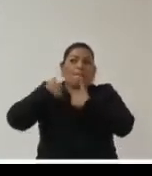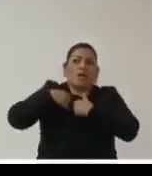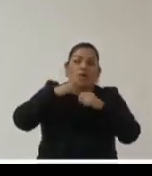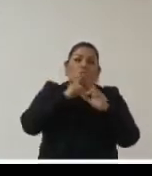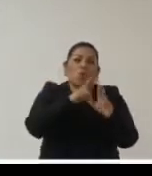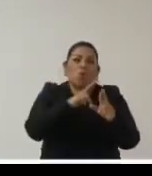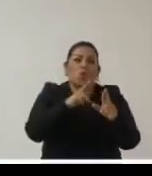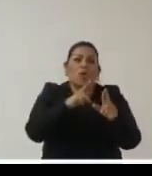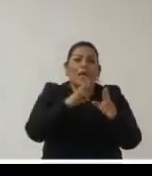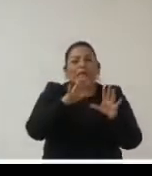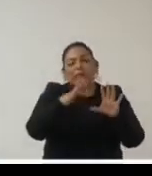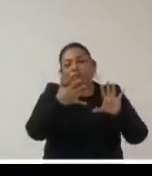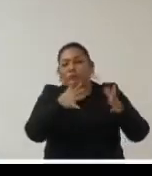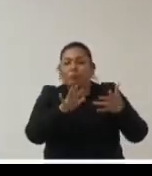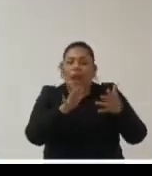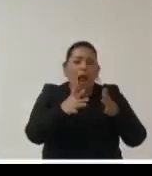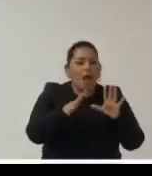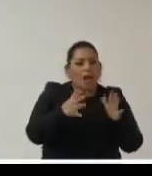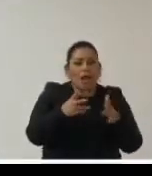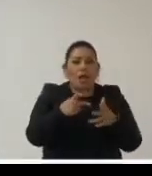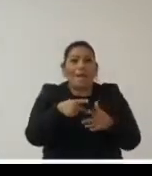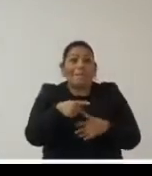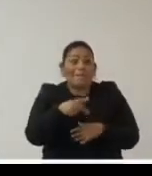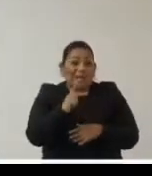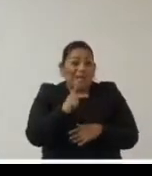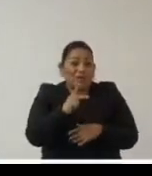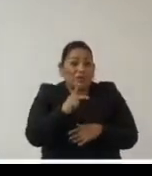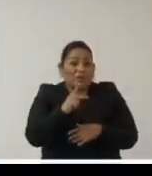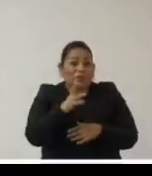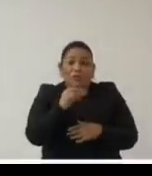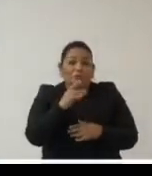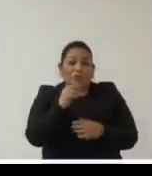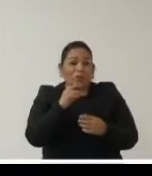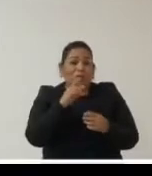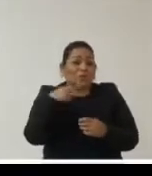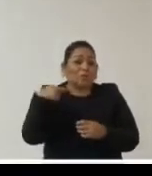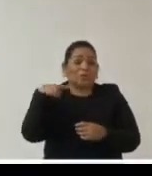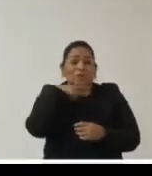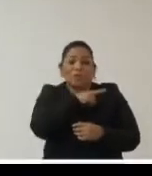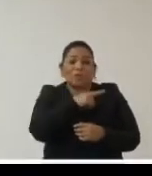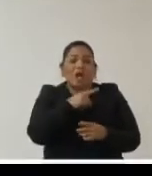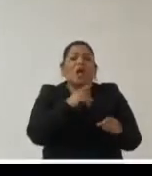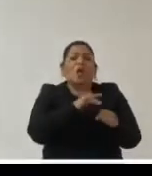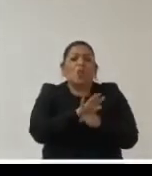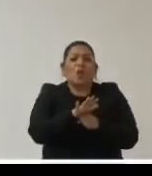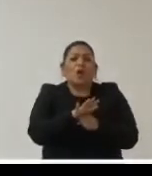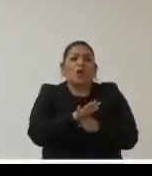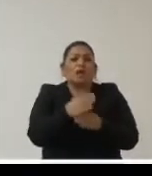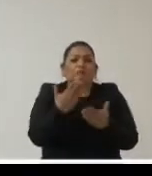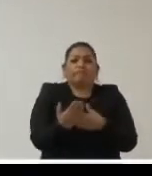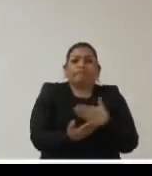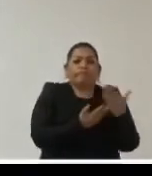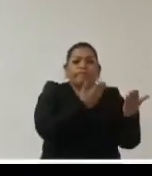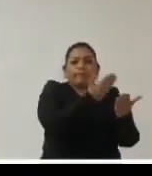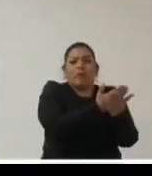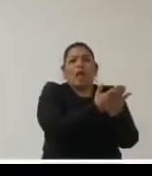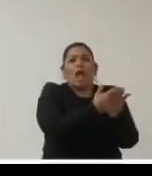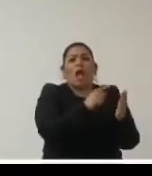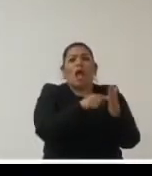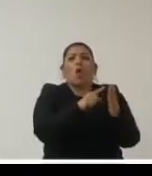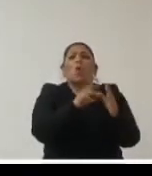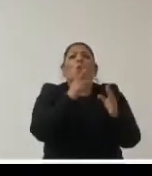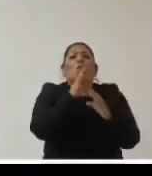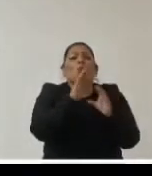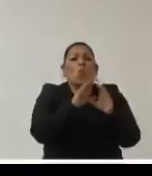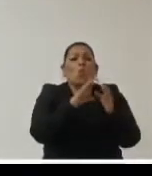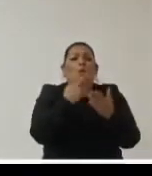más o menos lo que no encontramos de manera rápida fue esta parte de la revisión de cuentas de cómo se estaban